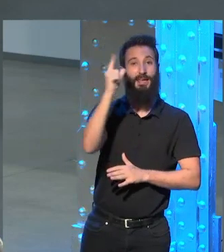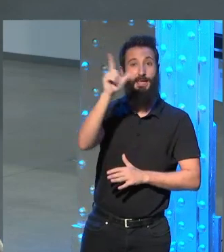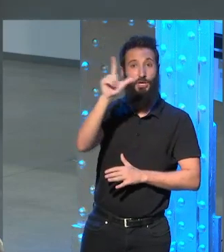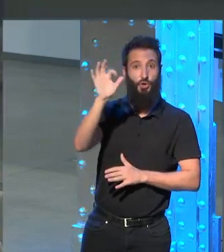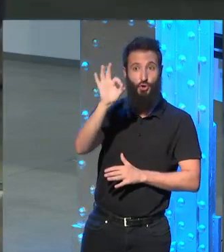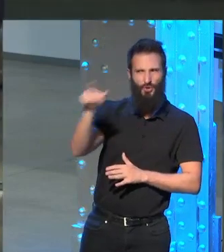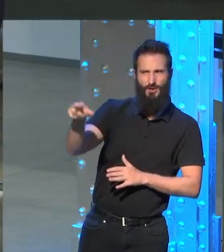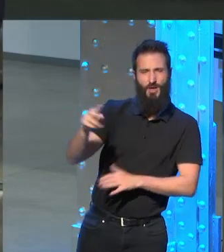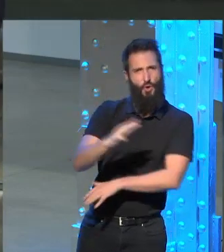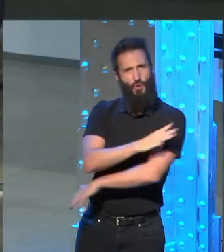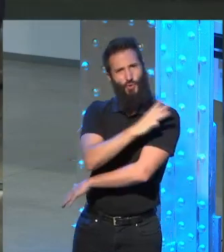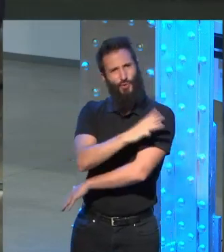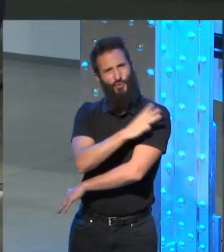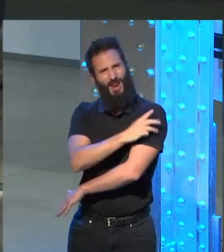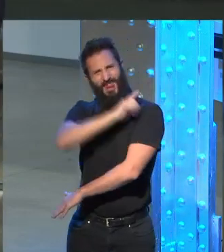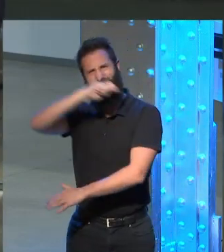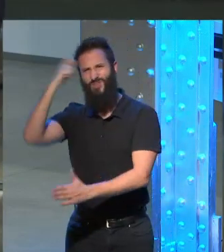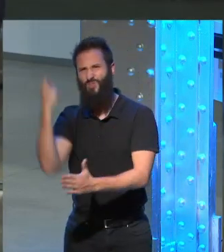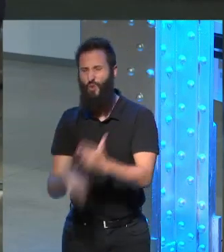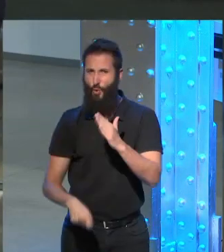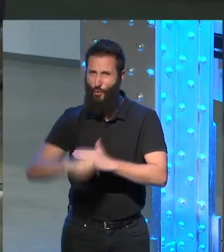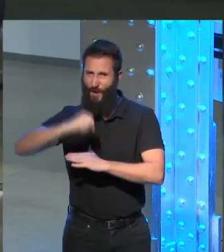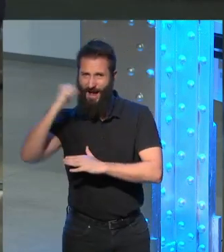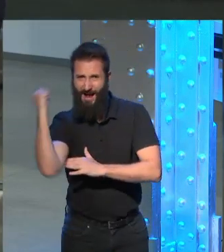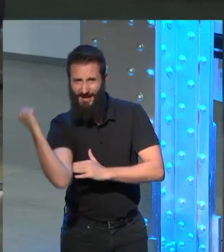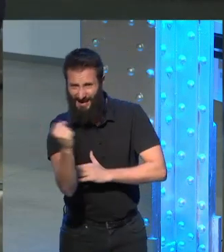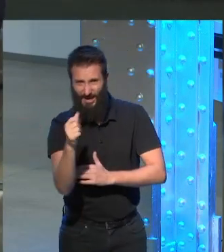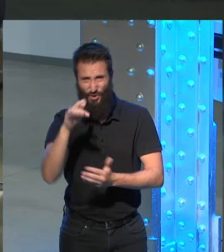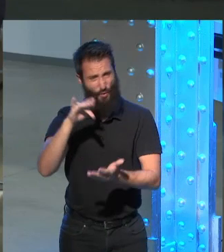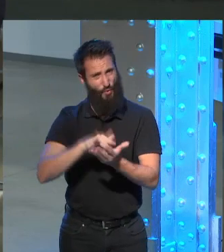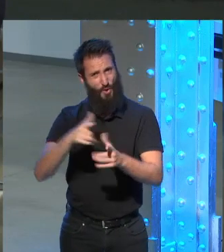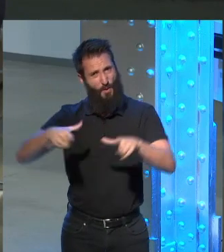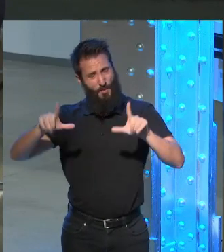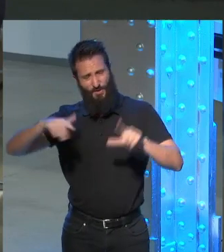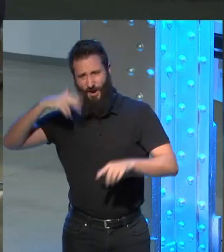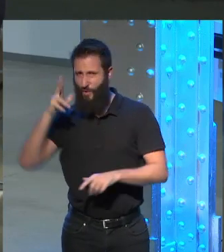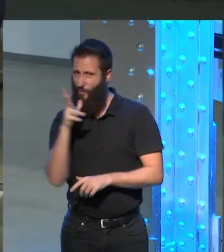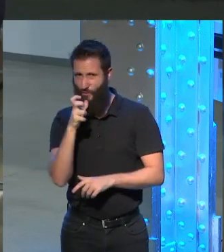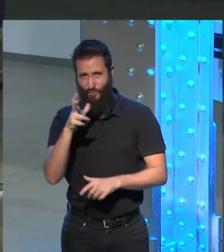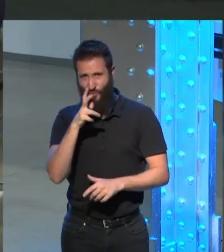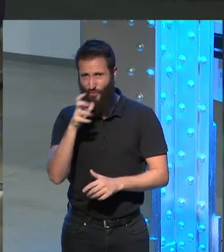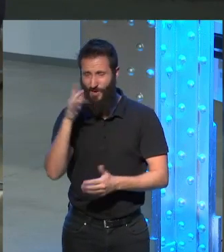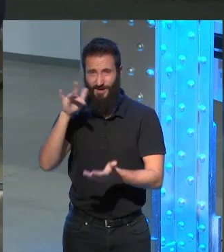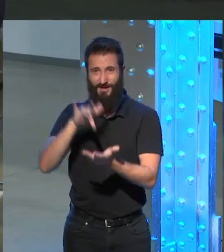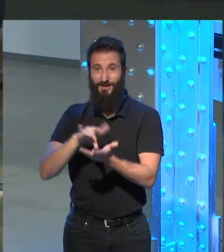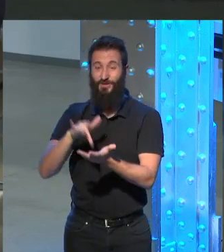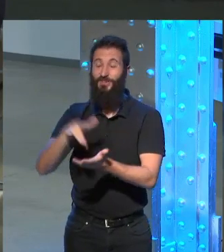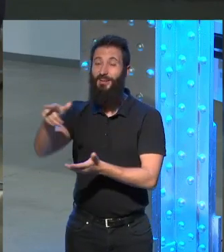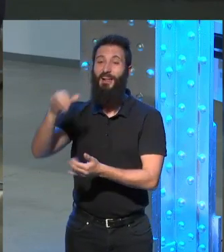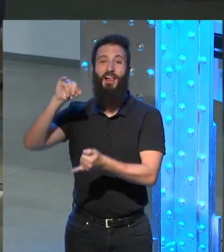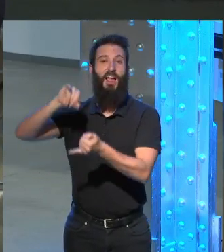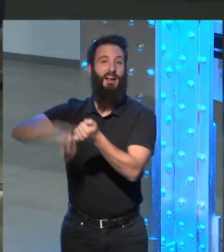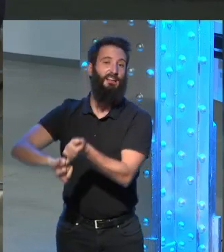más crueles victimarios asesinos un personaje verdaderamente horrendo que estuvo casada con una de las hijas de